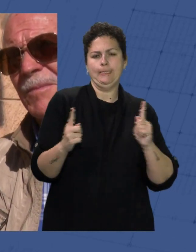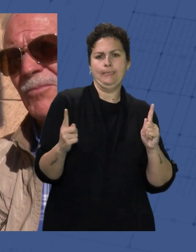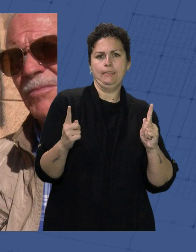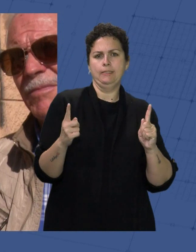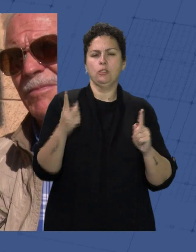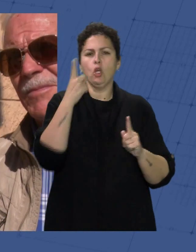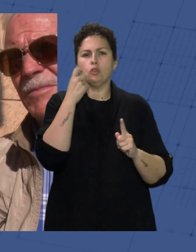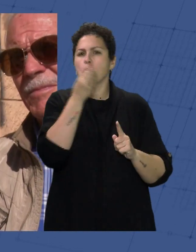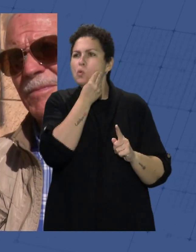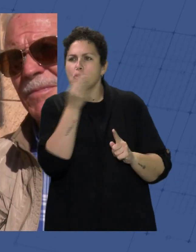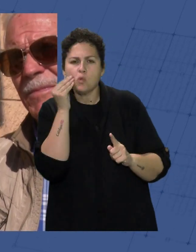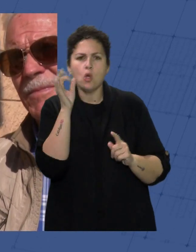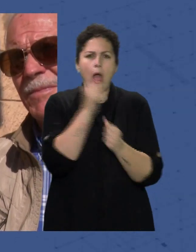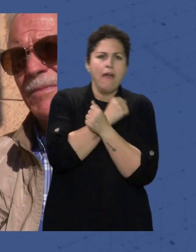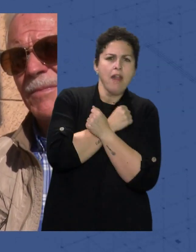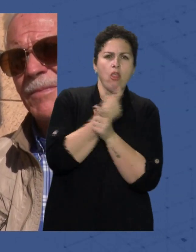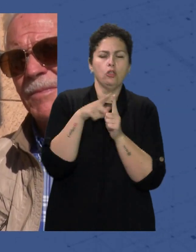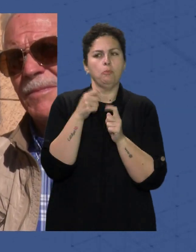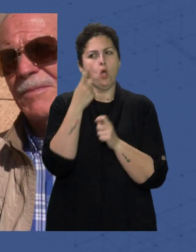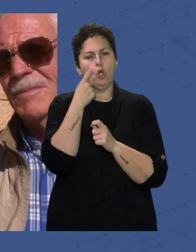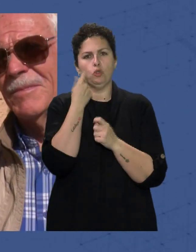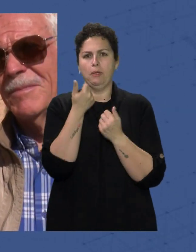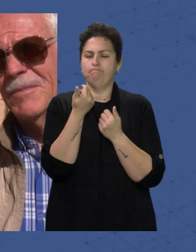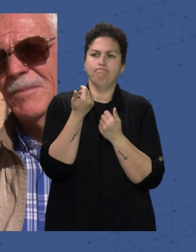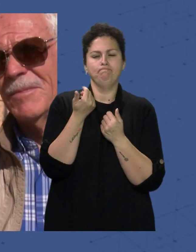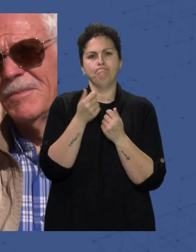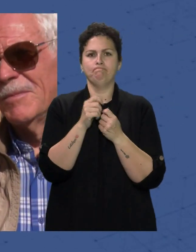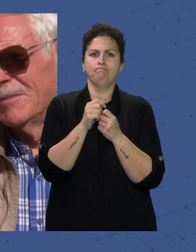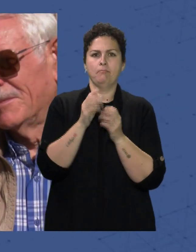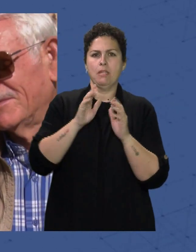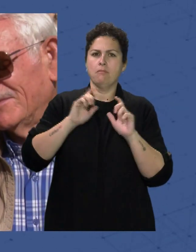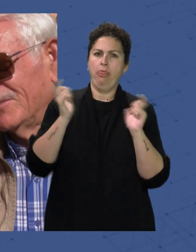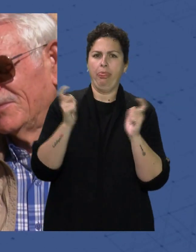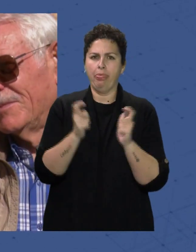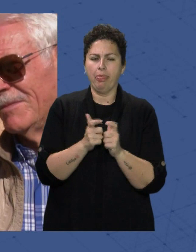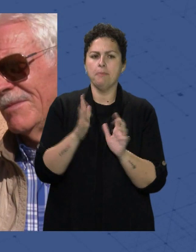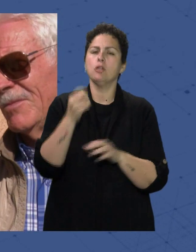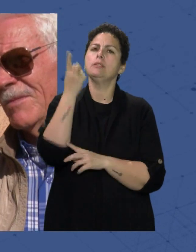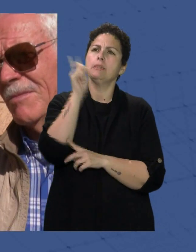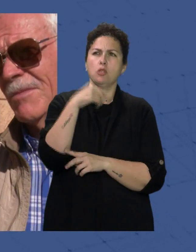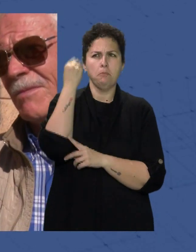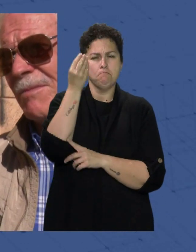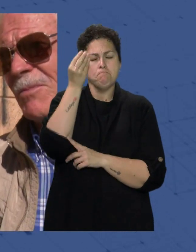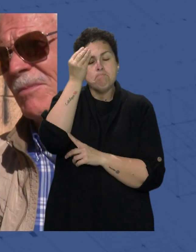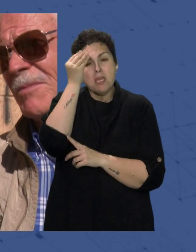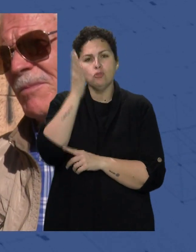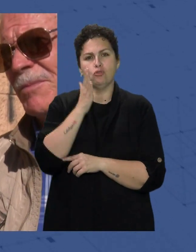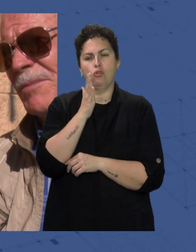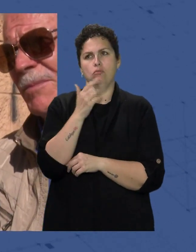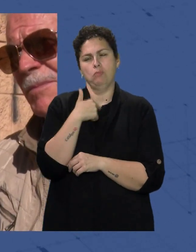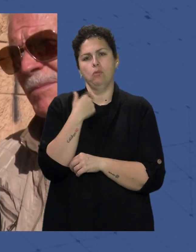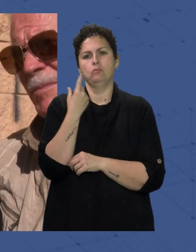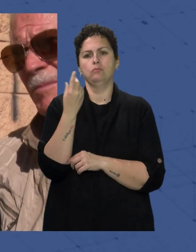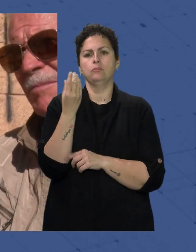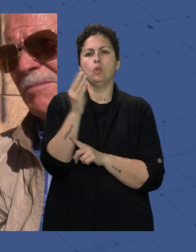besarnos Y abrazarnos Pero en cambio Pues sí que hemos ganado Me pienso yo Que nos cuidamos más De